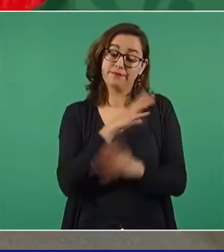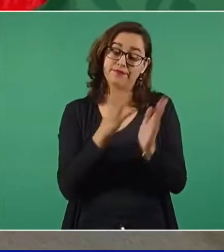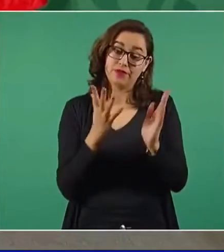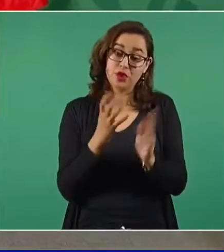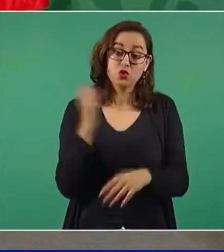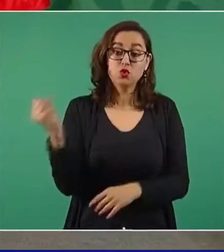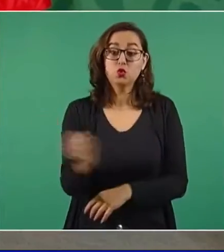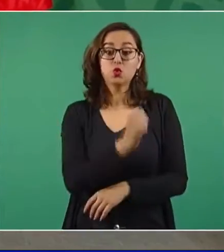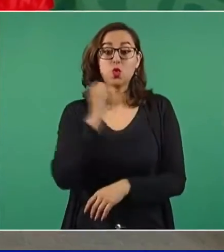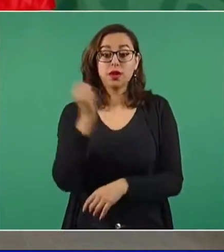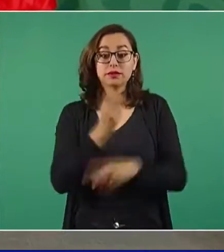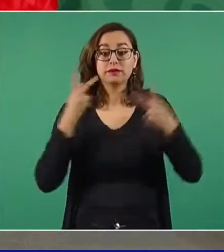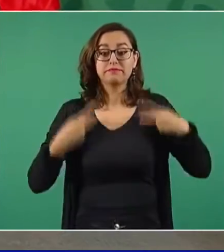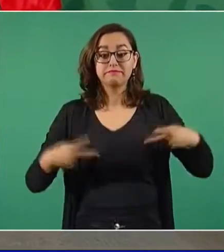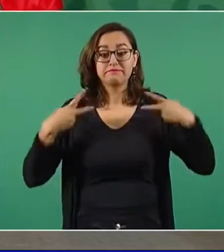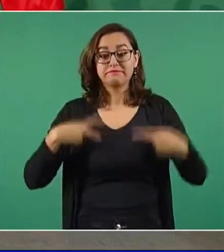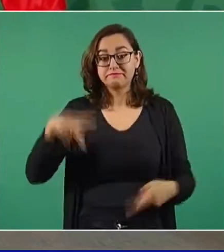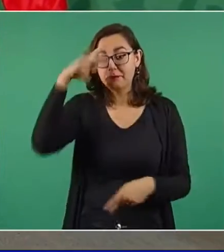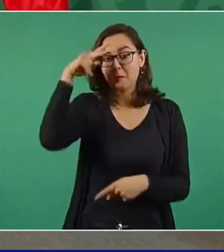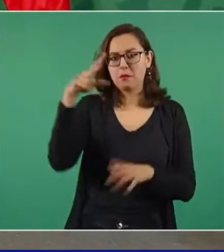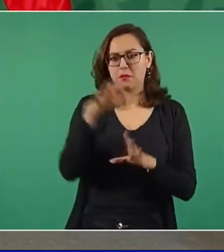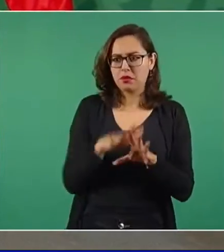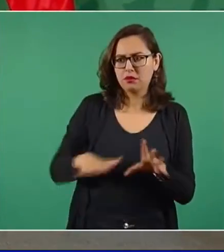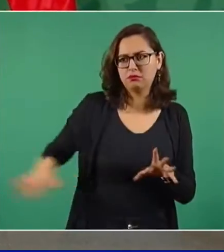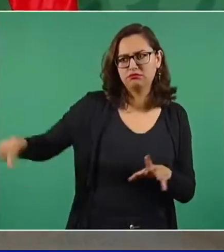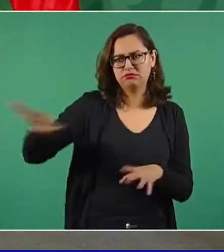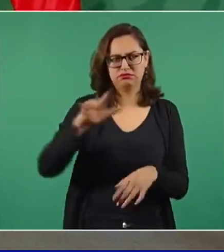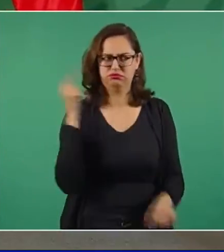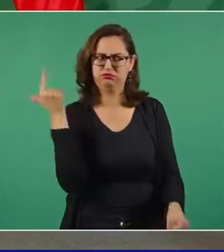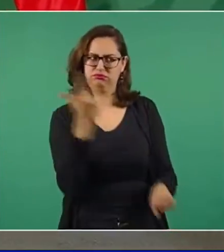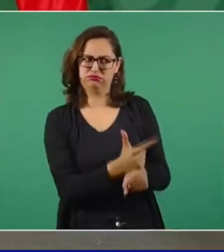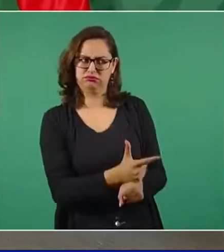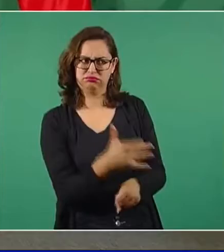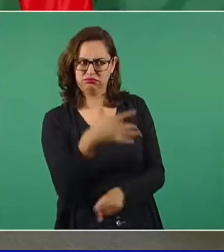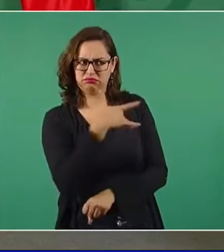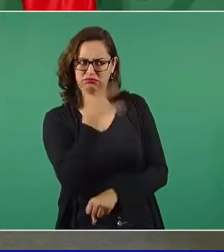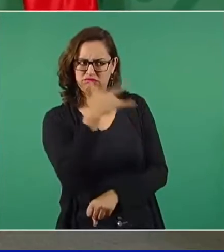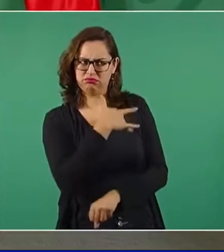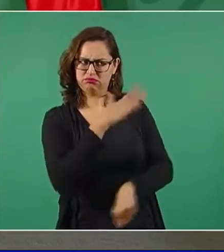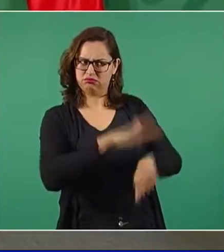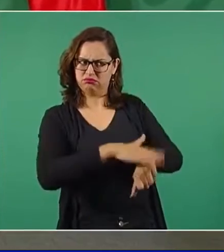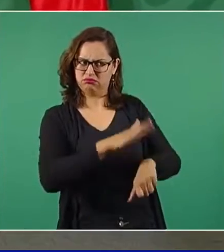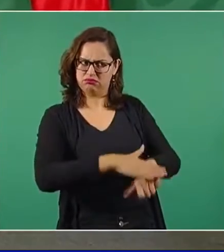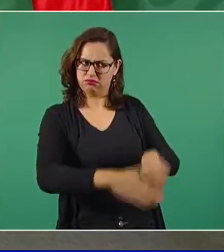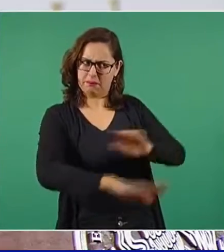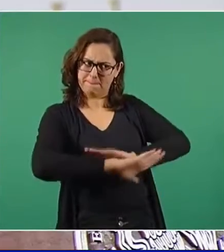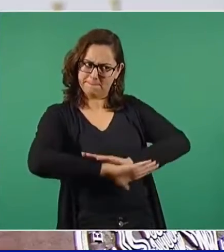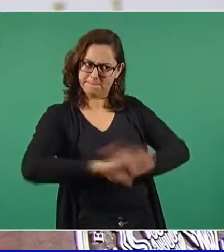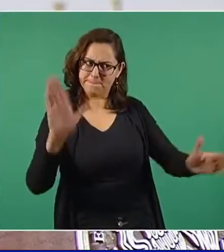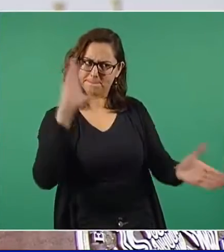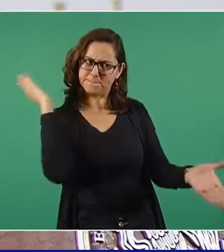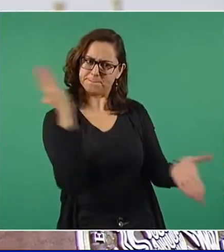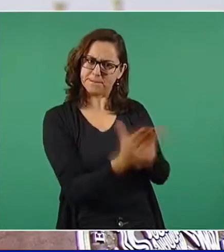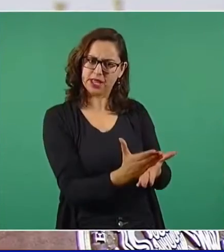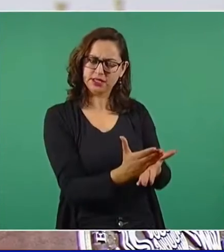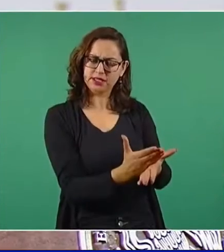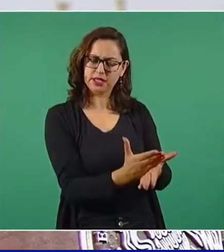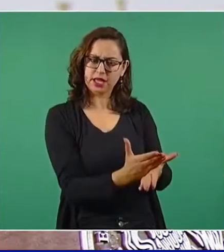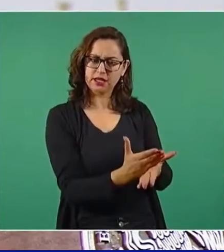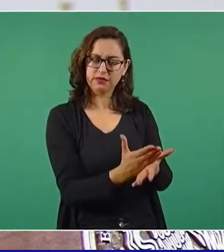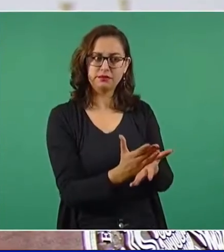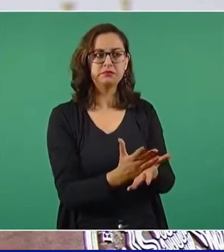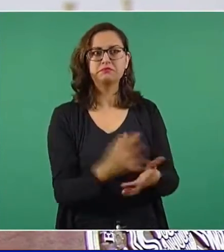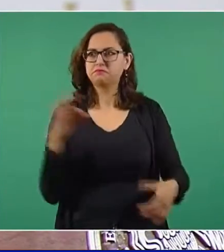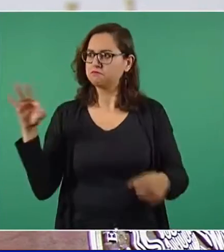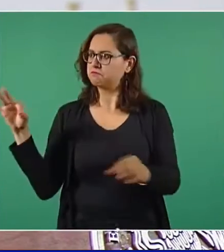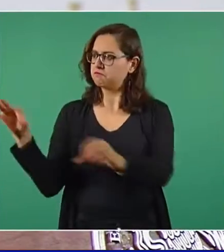y sonó la alarma, la campana, se dio el